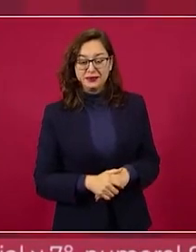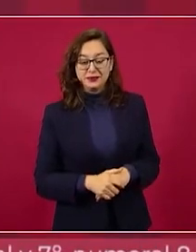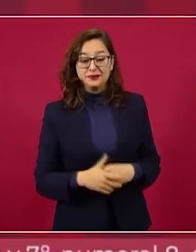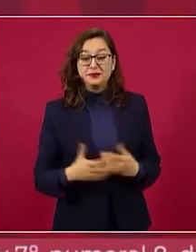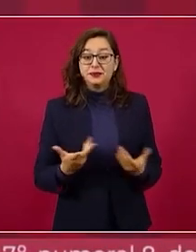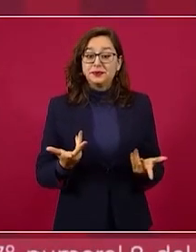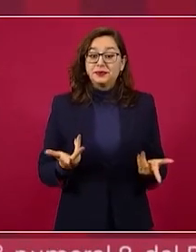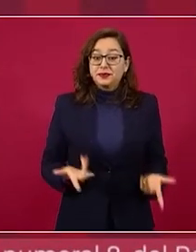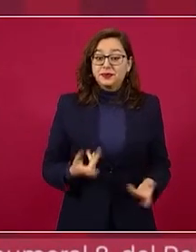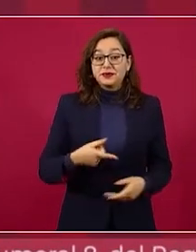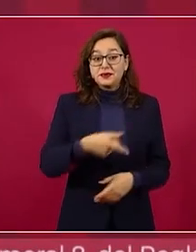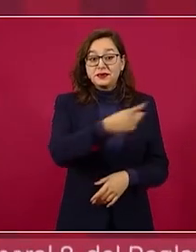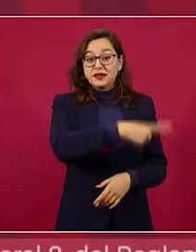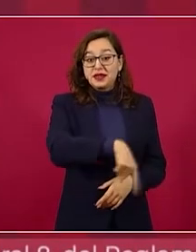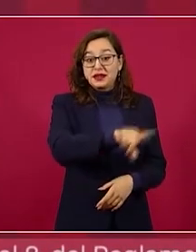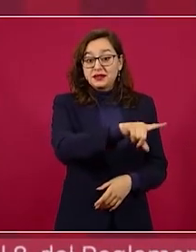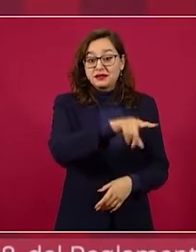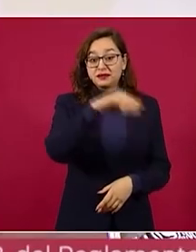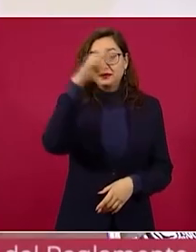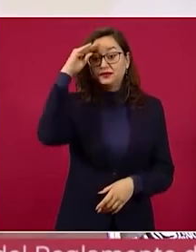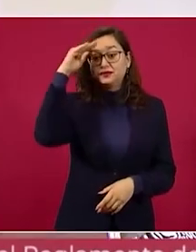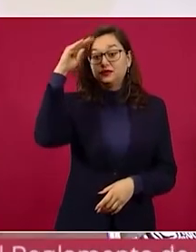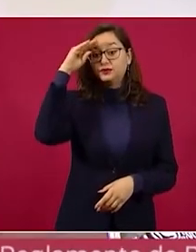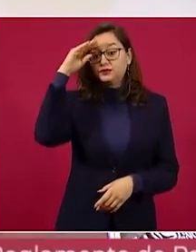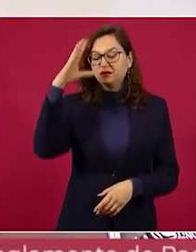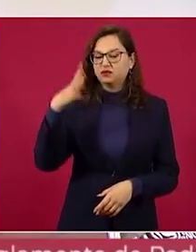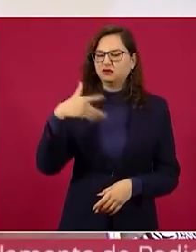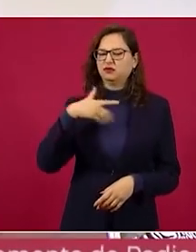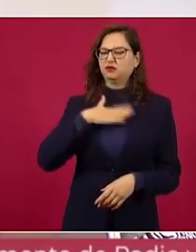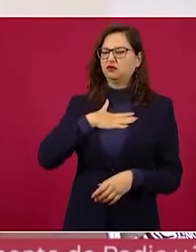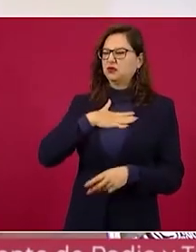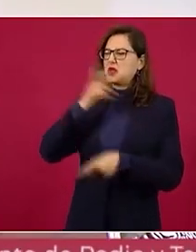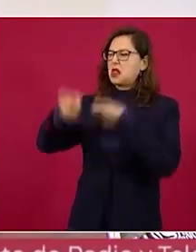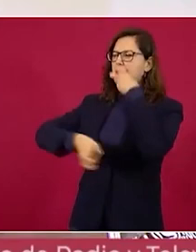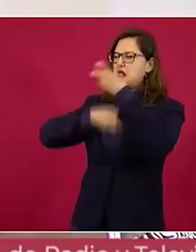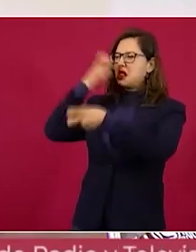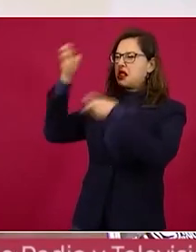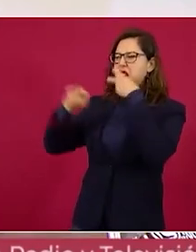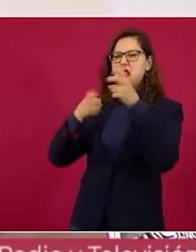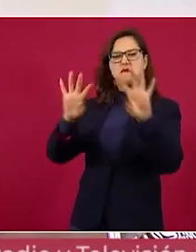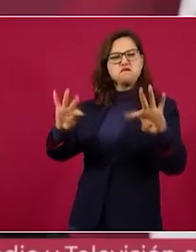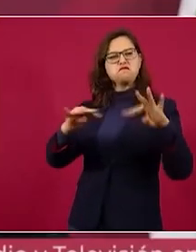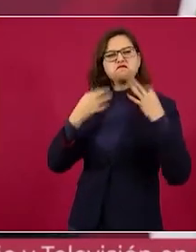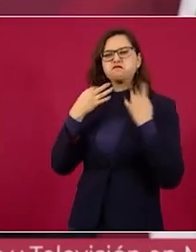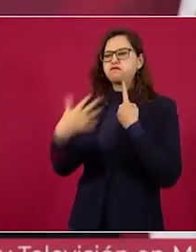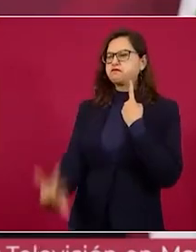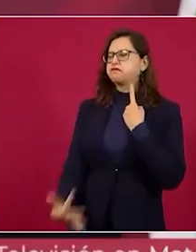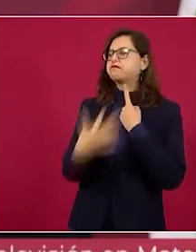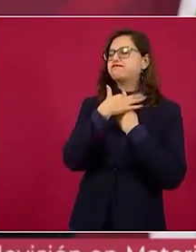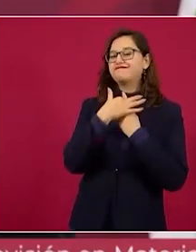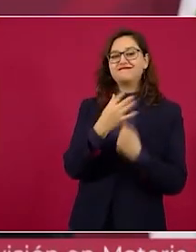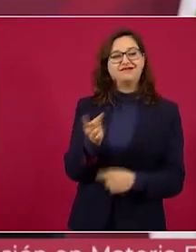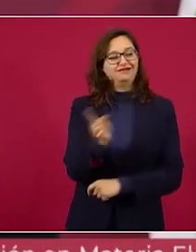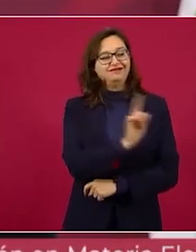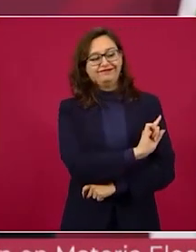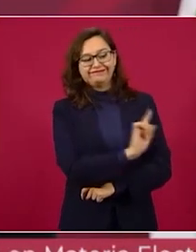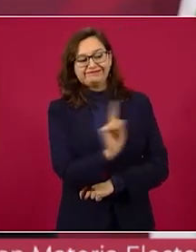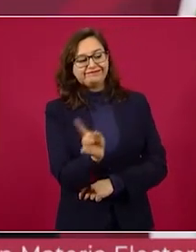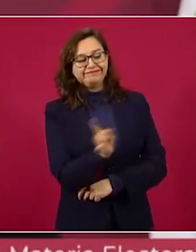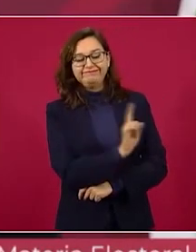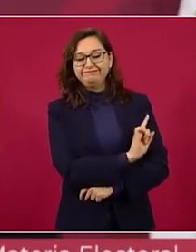adquieren relevancia pues no y una cosa que es muy importante